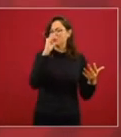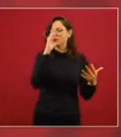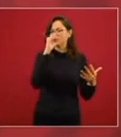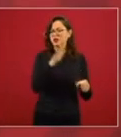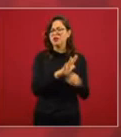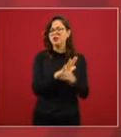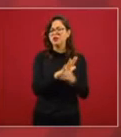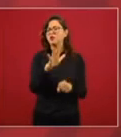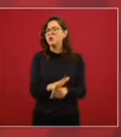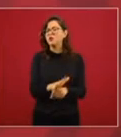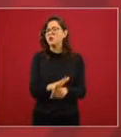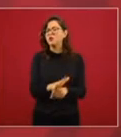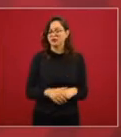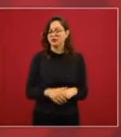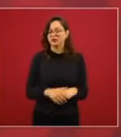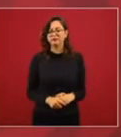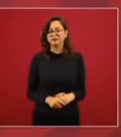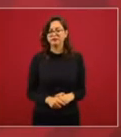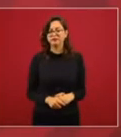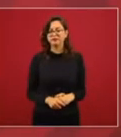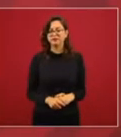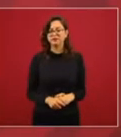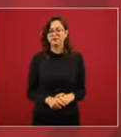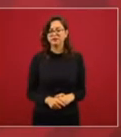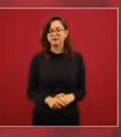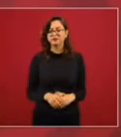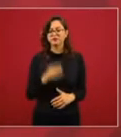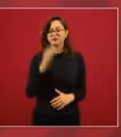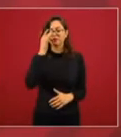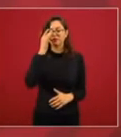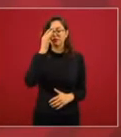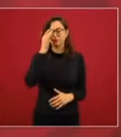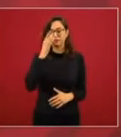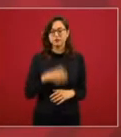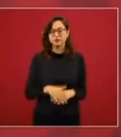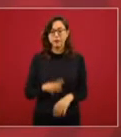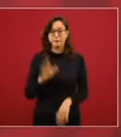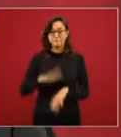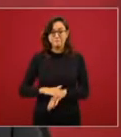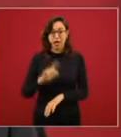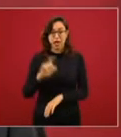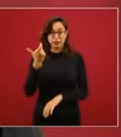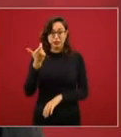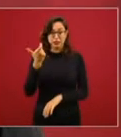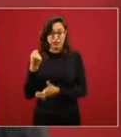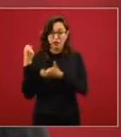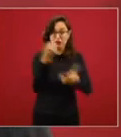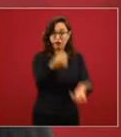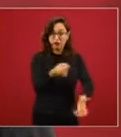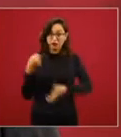transferirles más dinero porque la federación